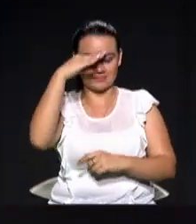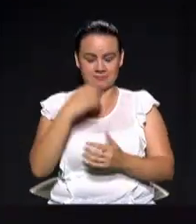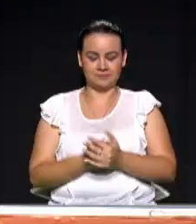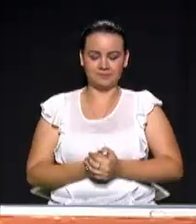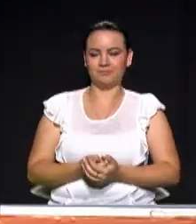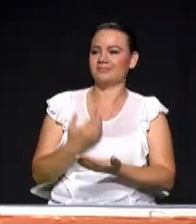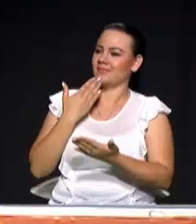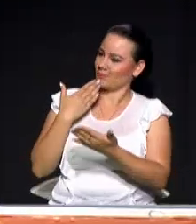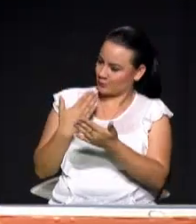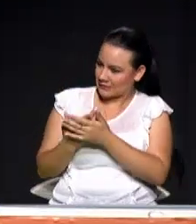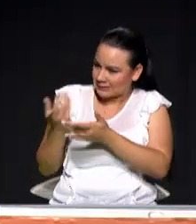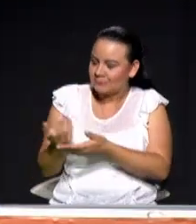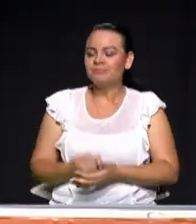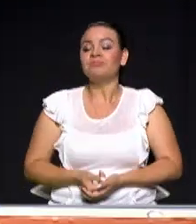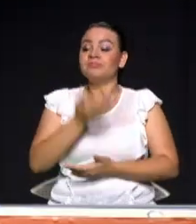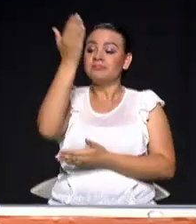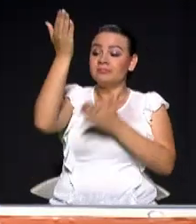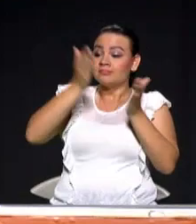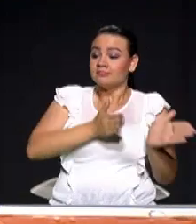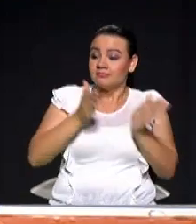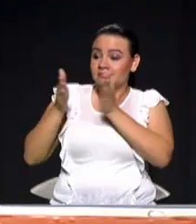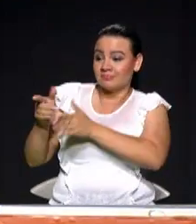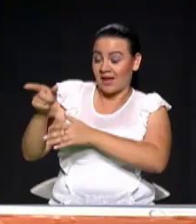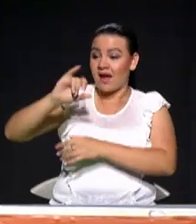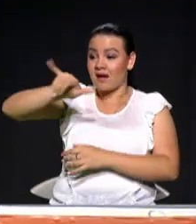candidata. Seguimos con el candidato Jairo Herrán.